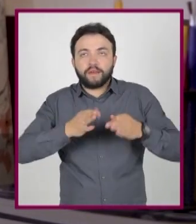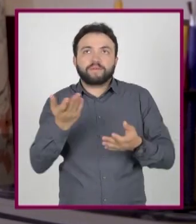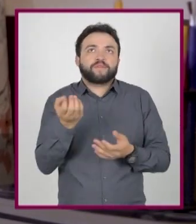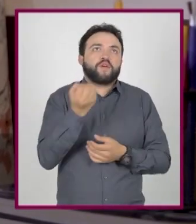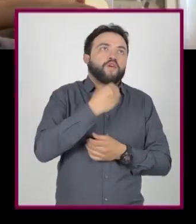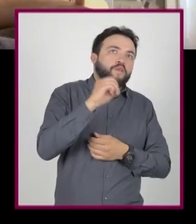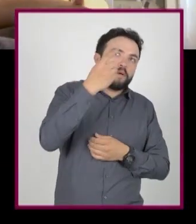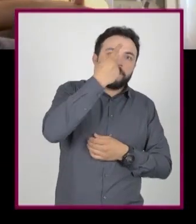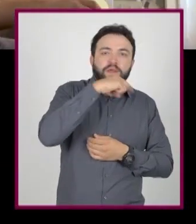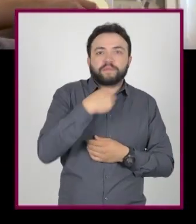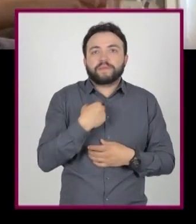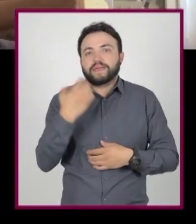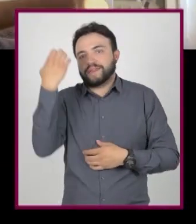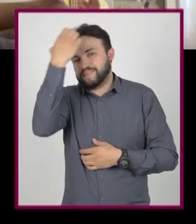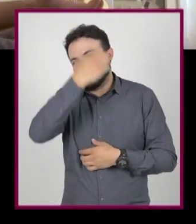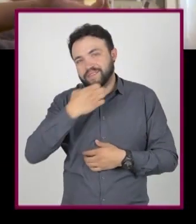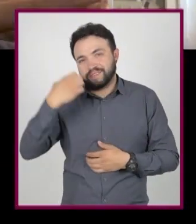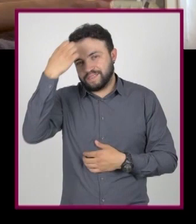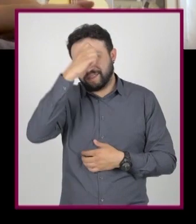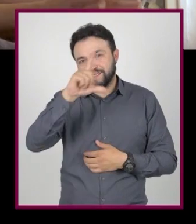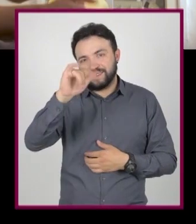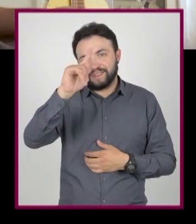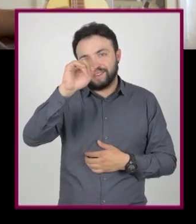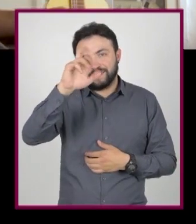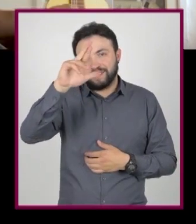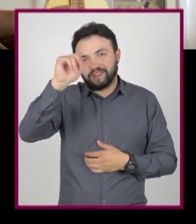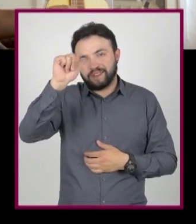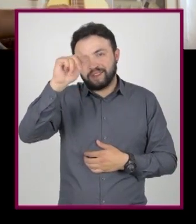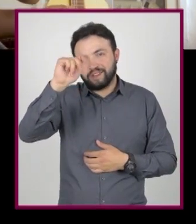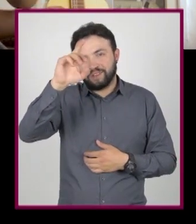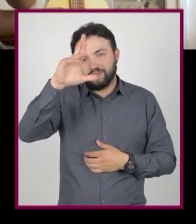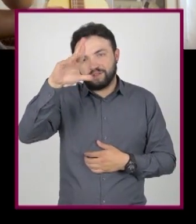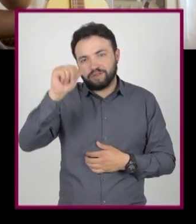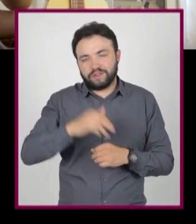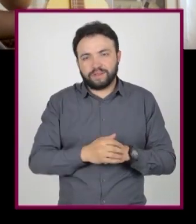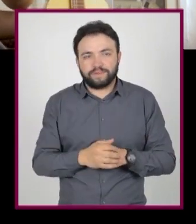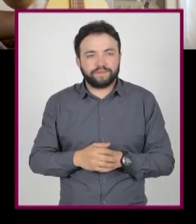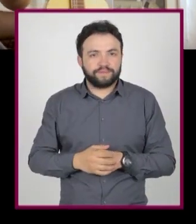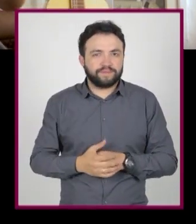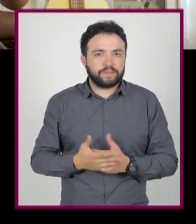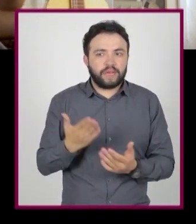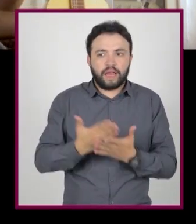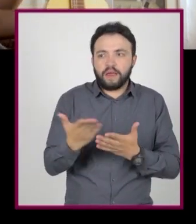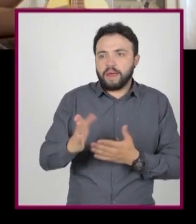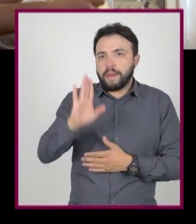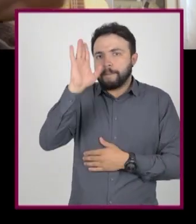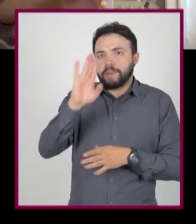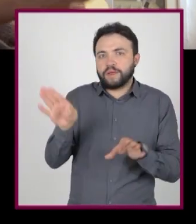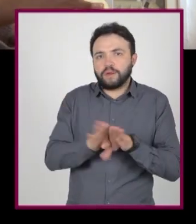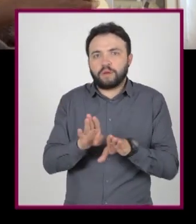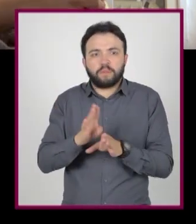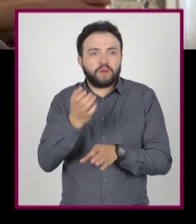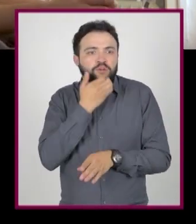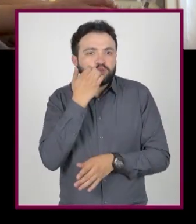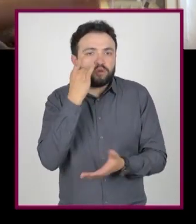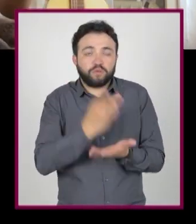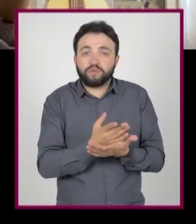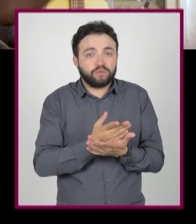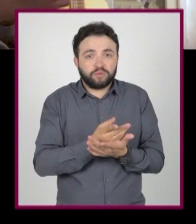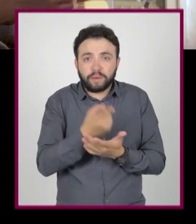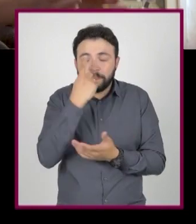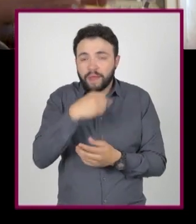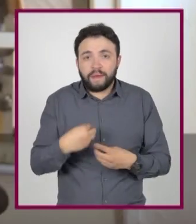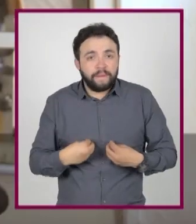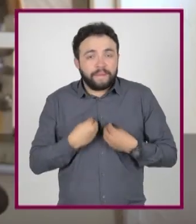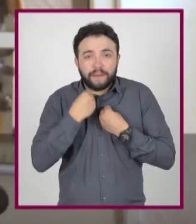obvio para mi examen de literatura. Sí, son herramientas de la vida diaria. Ahora parecen solo académicas, pero bien